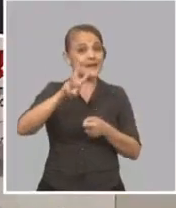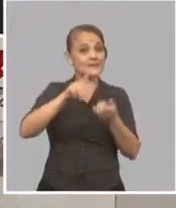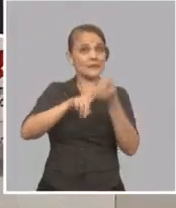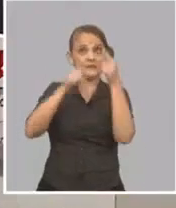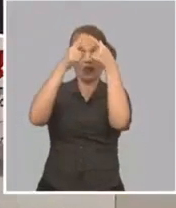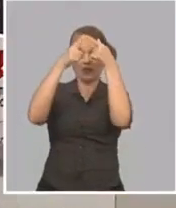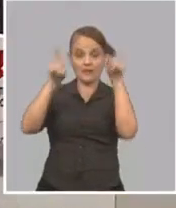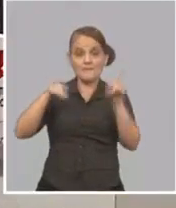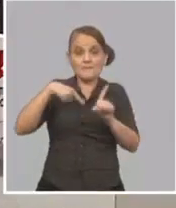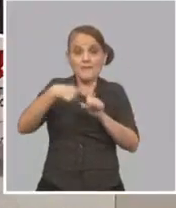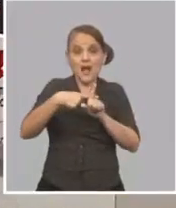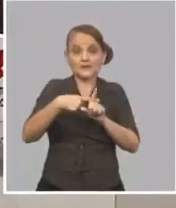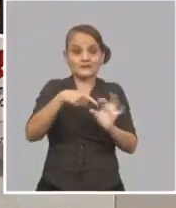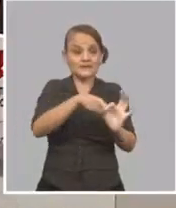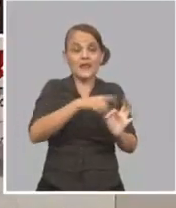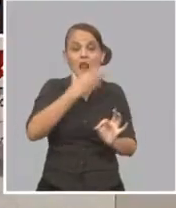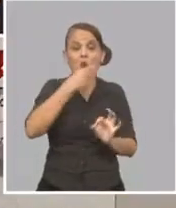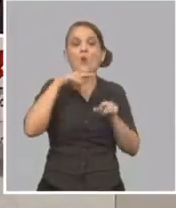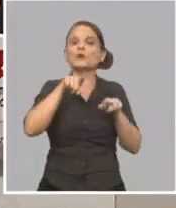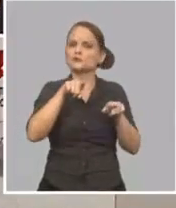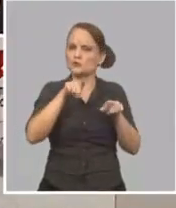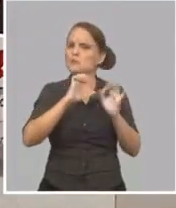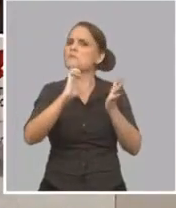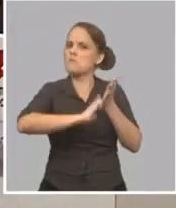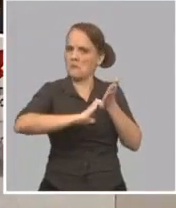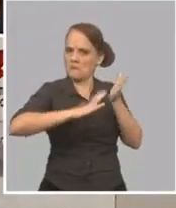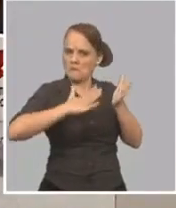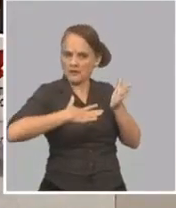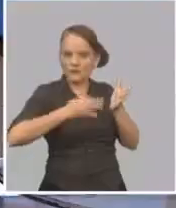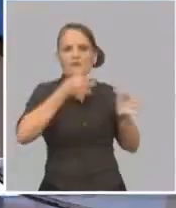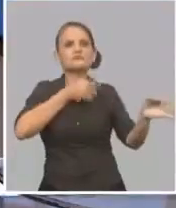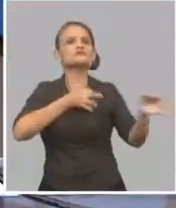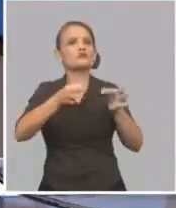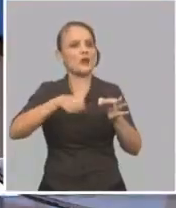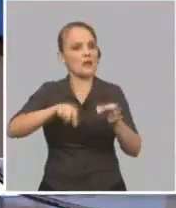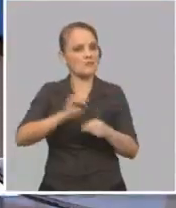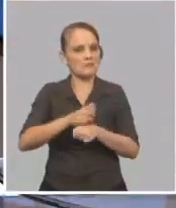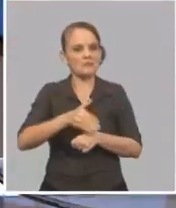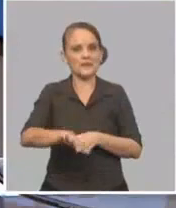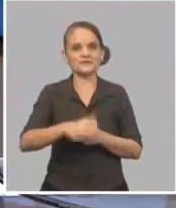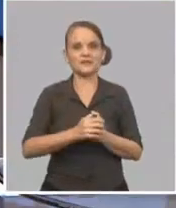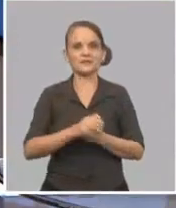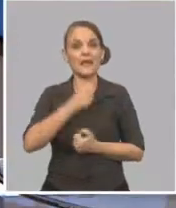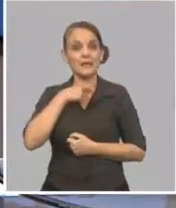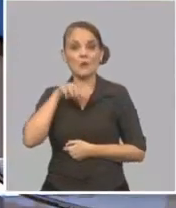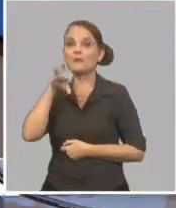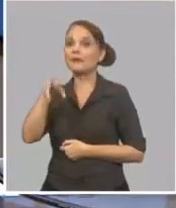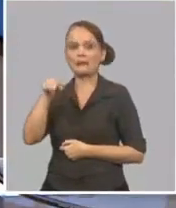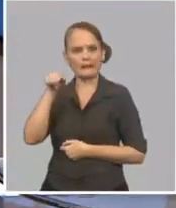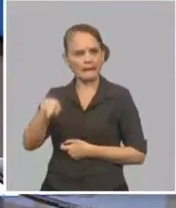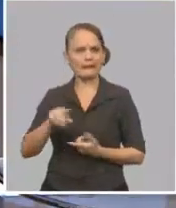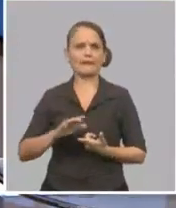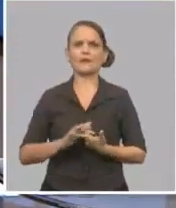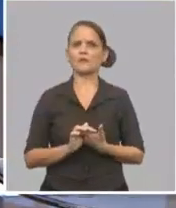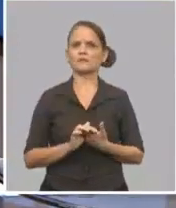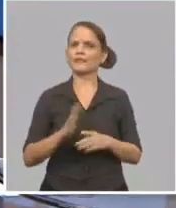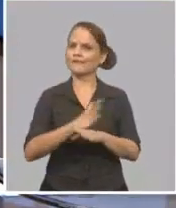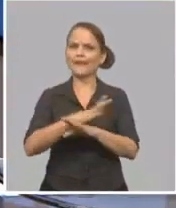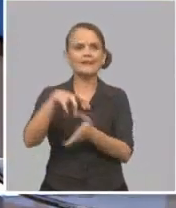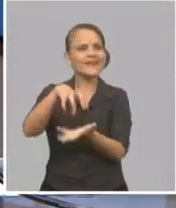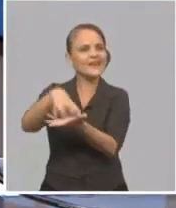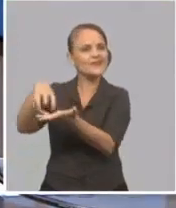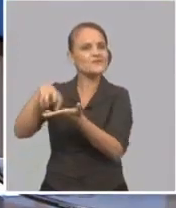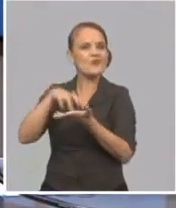isla, las casas de renta ya empiezan a trabajar. Hay lugares muy atractivos como Espinal de Río, Viñales,